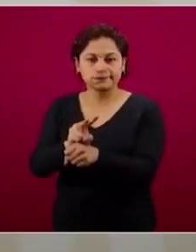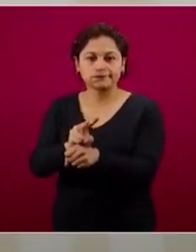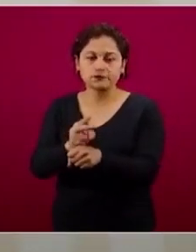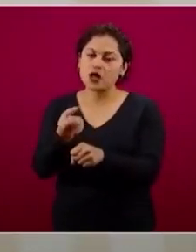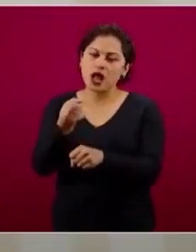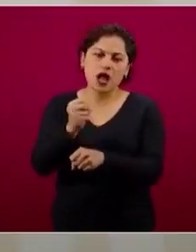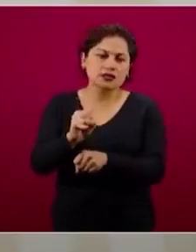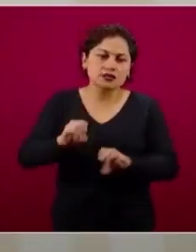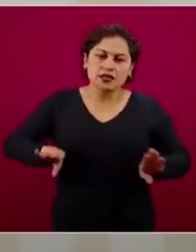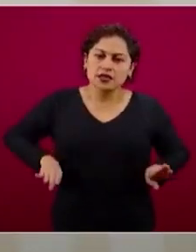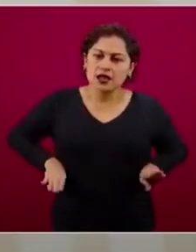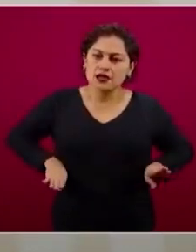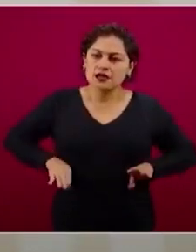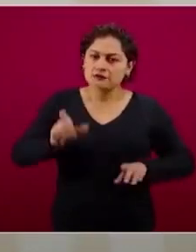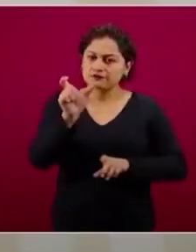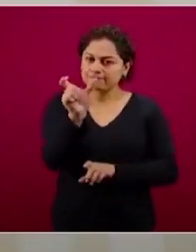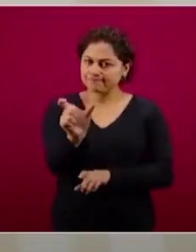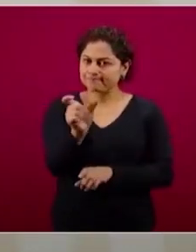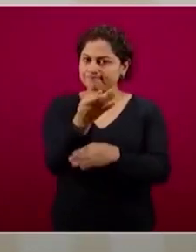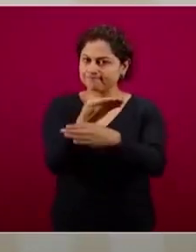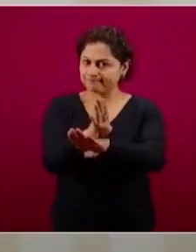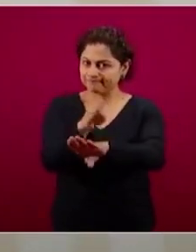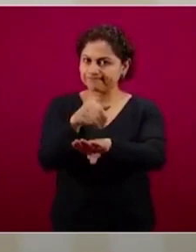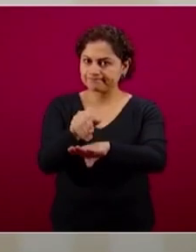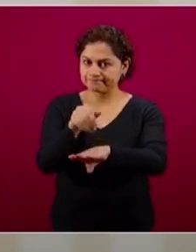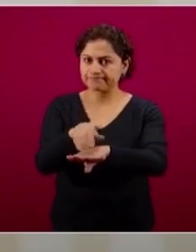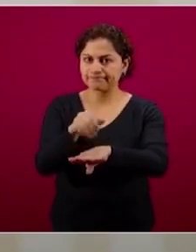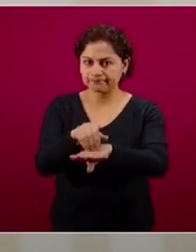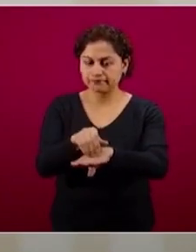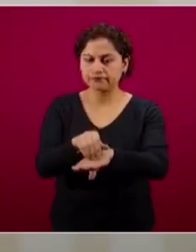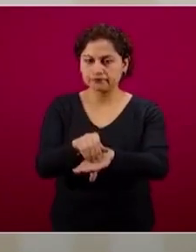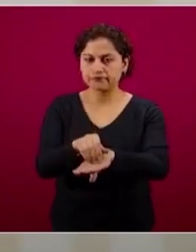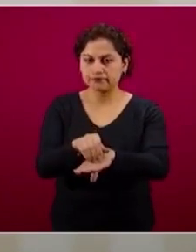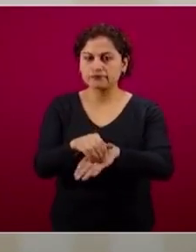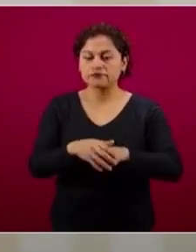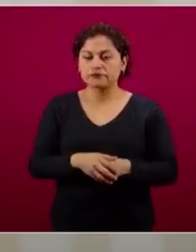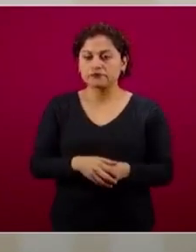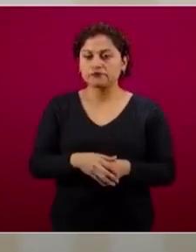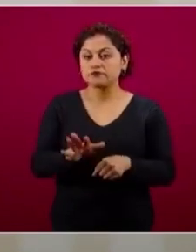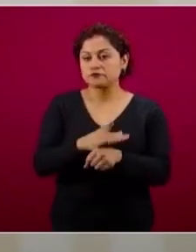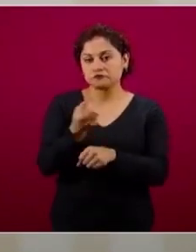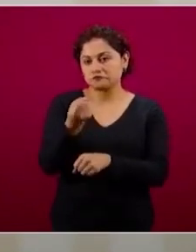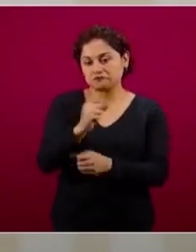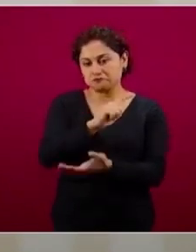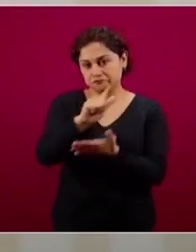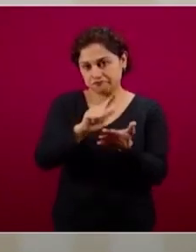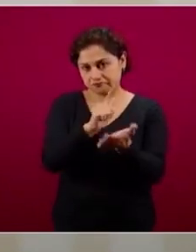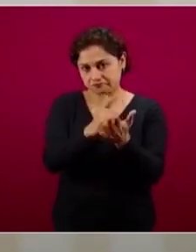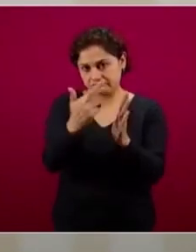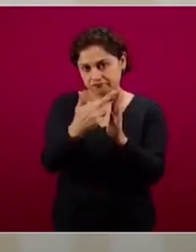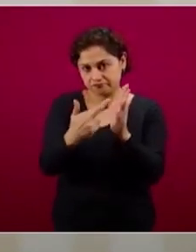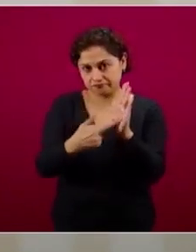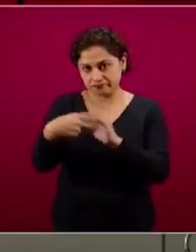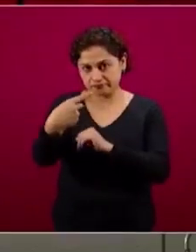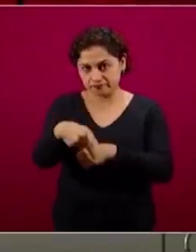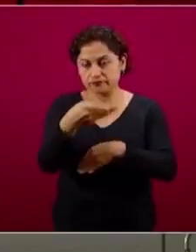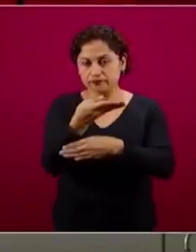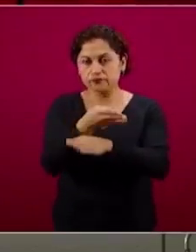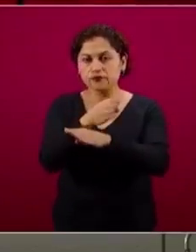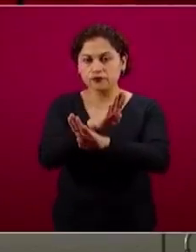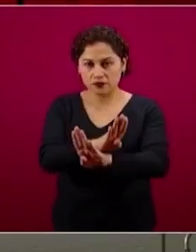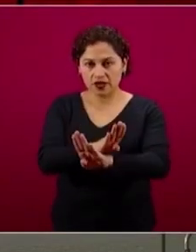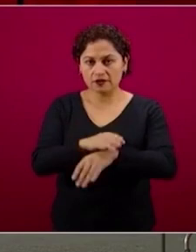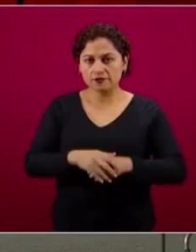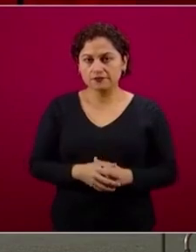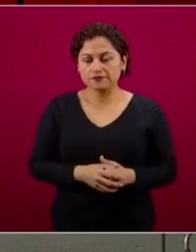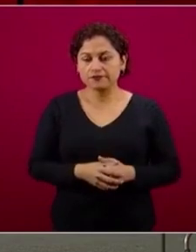requisitos para abrirla, pero a cambio están topadas en cuanto al dinero que